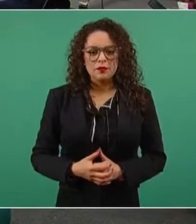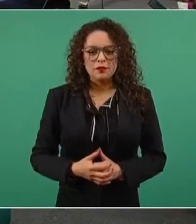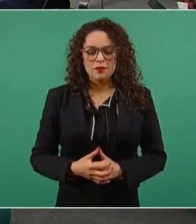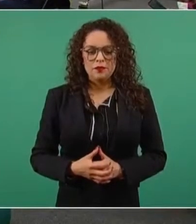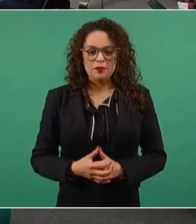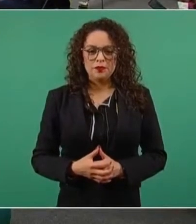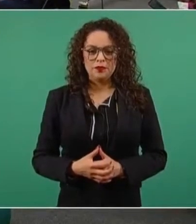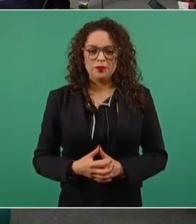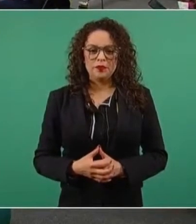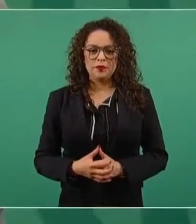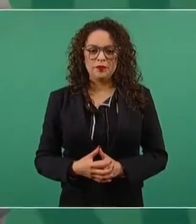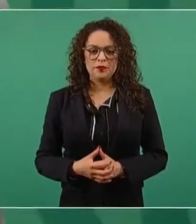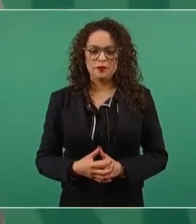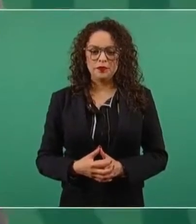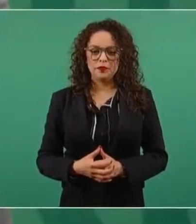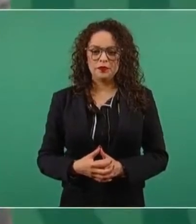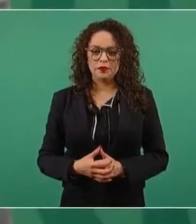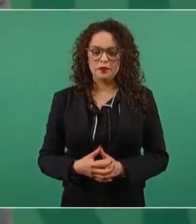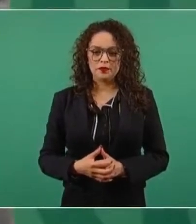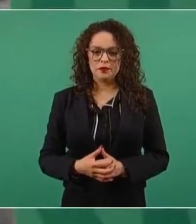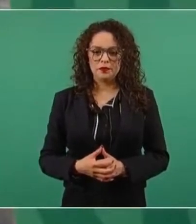cuando los abajo firmantes